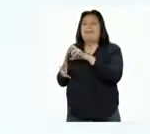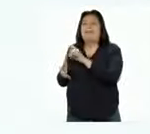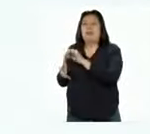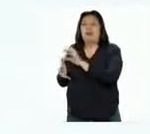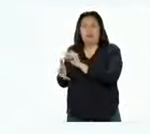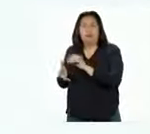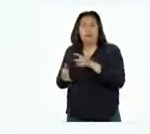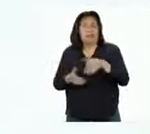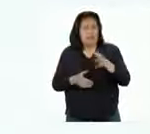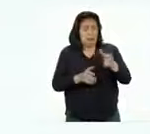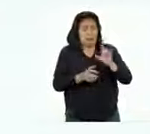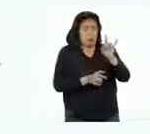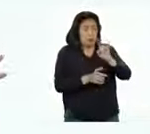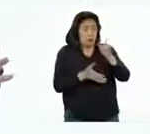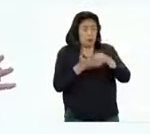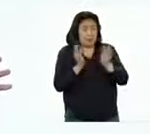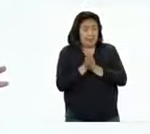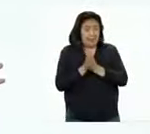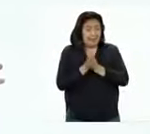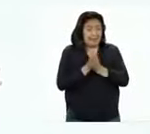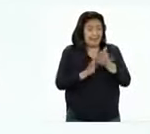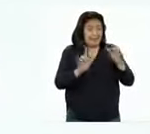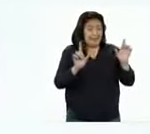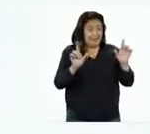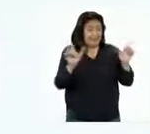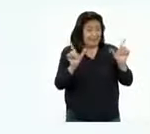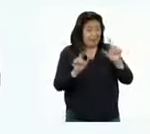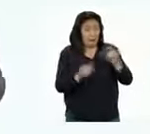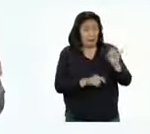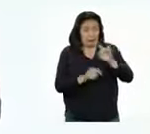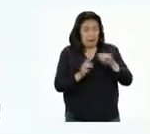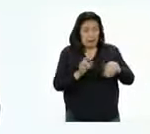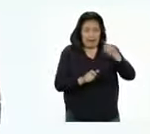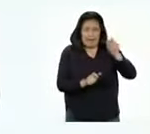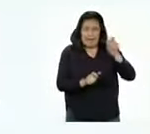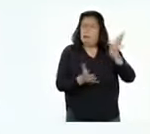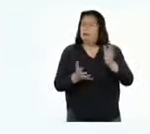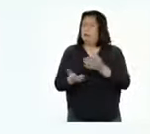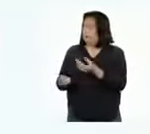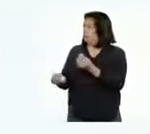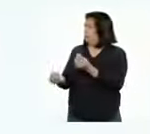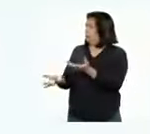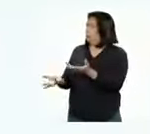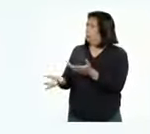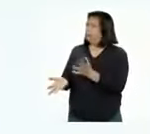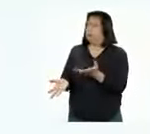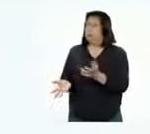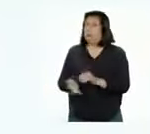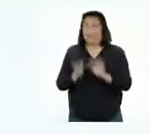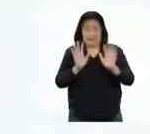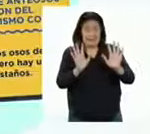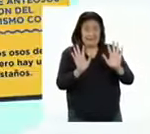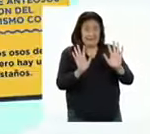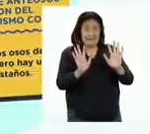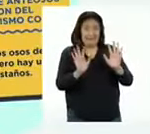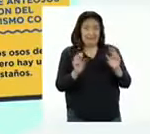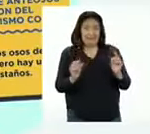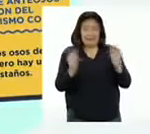Profesora, ¿puedo usar un poquito de la magia de la televisión? ¿Cómo así? Así.